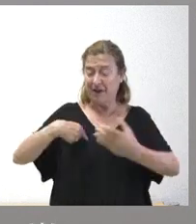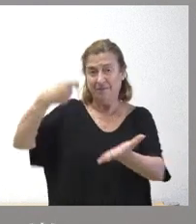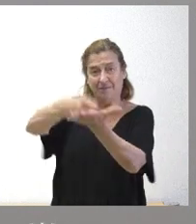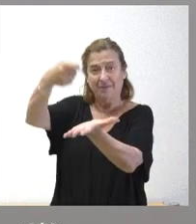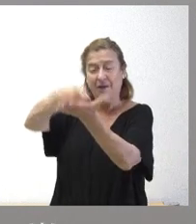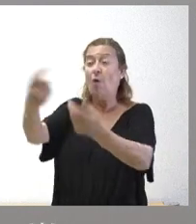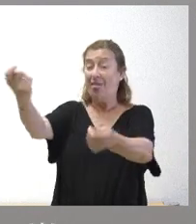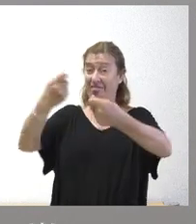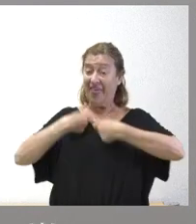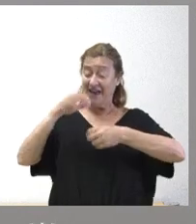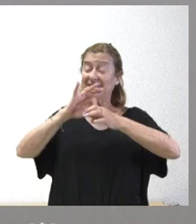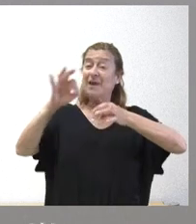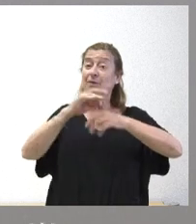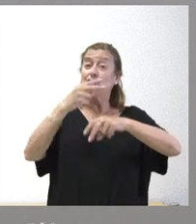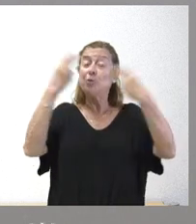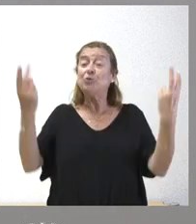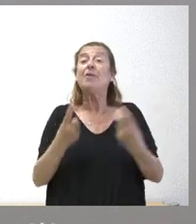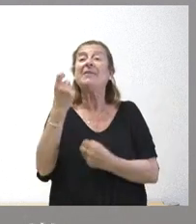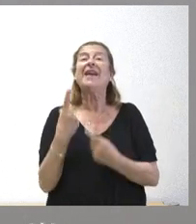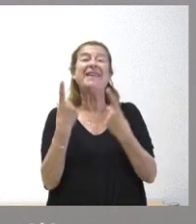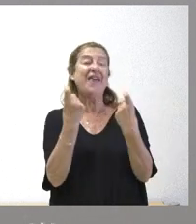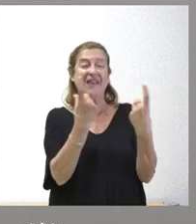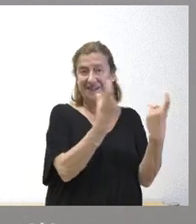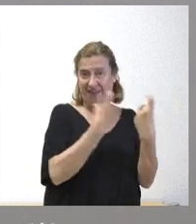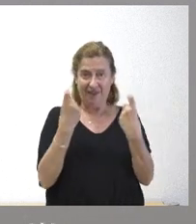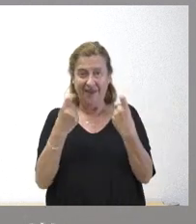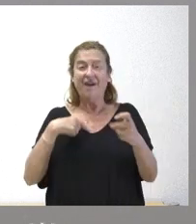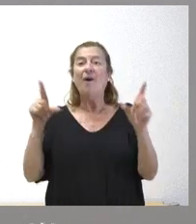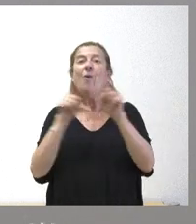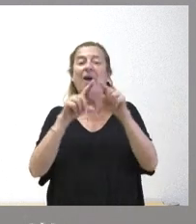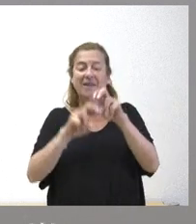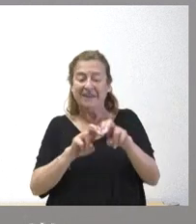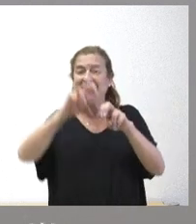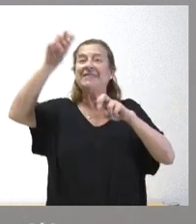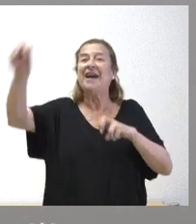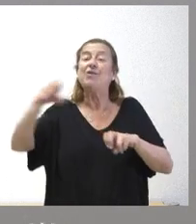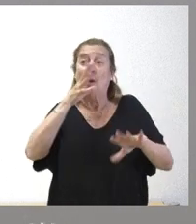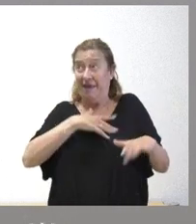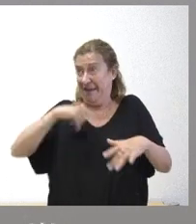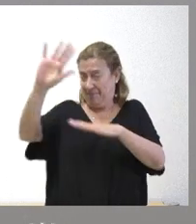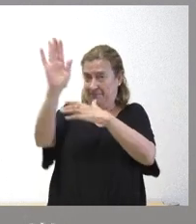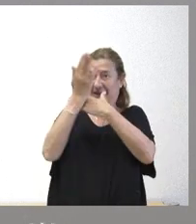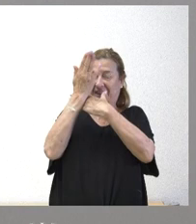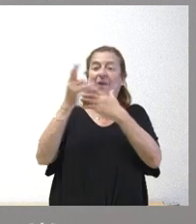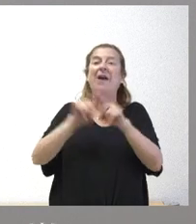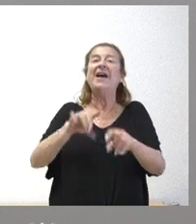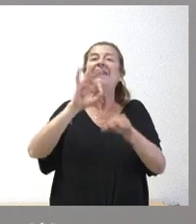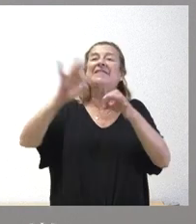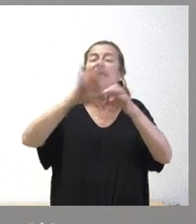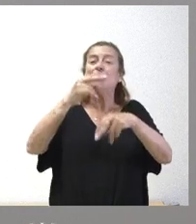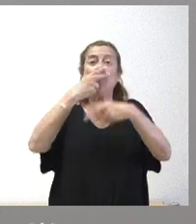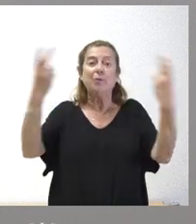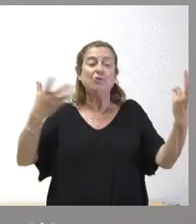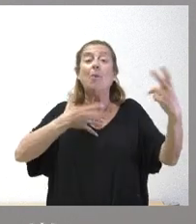servicios públicos en función de sus necesidades y dar el salto como se nos quiere ahora plantear de que los servicios públicos se puedan